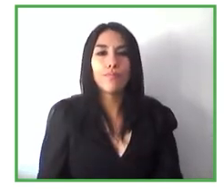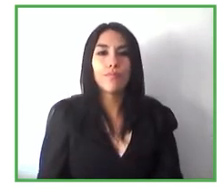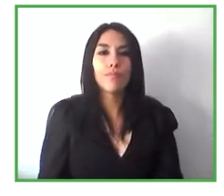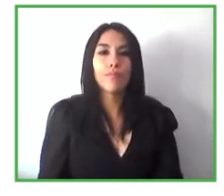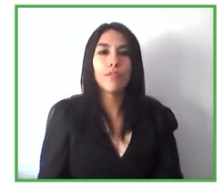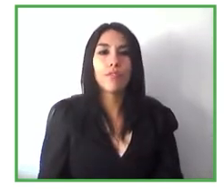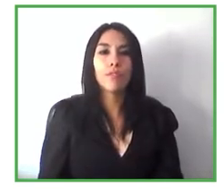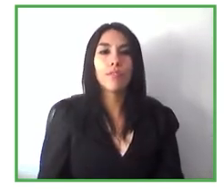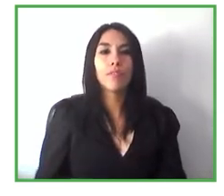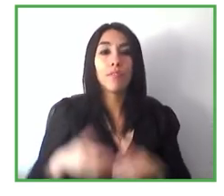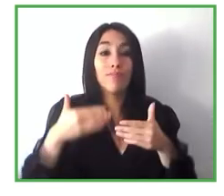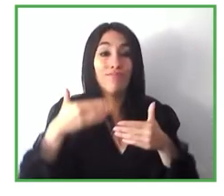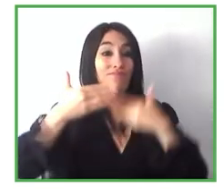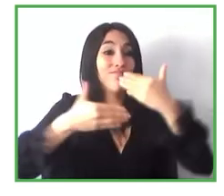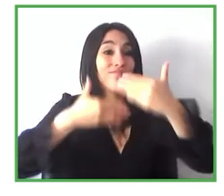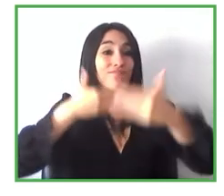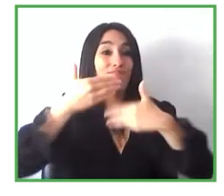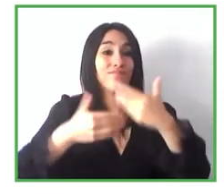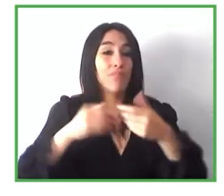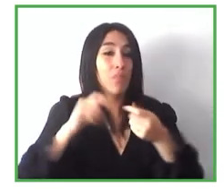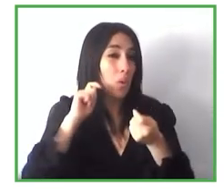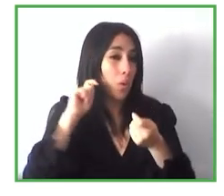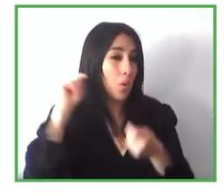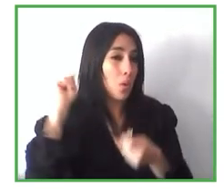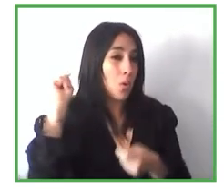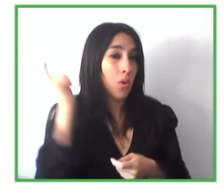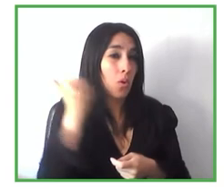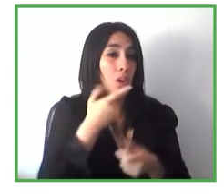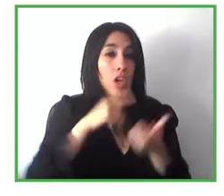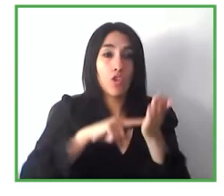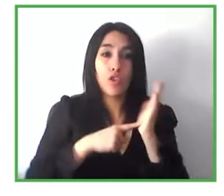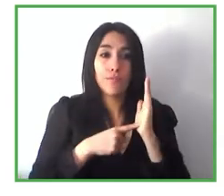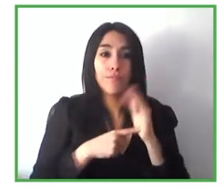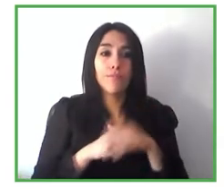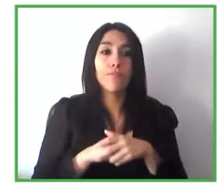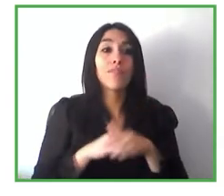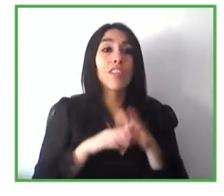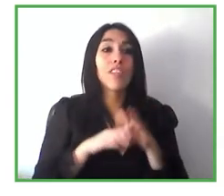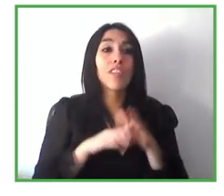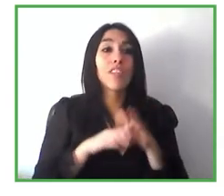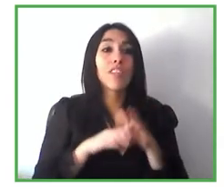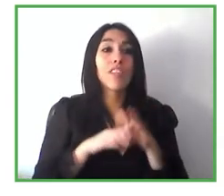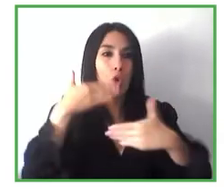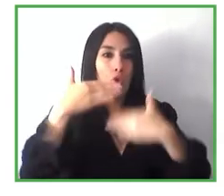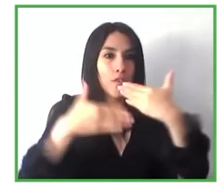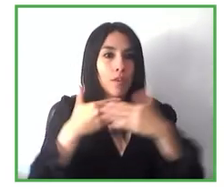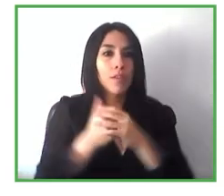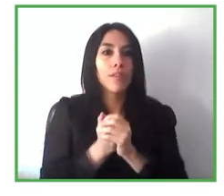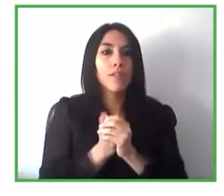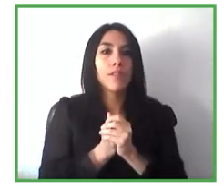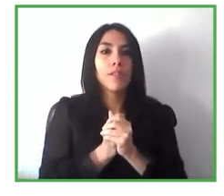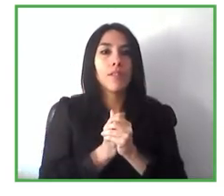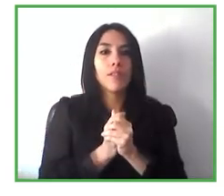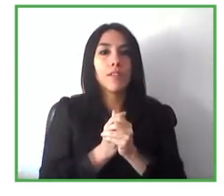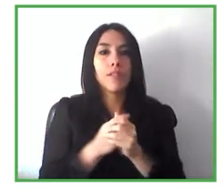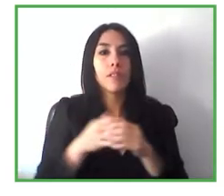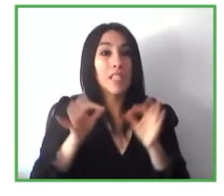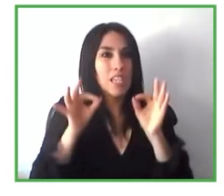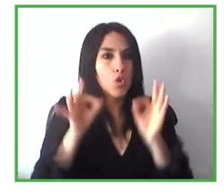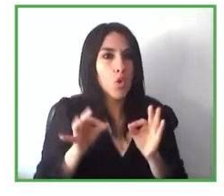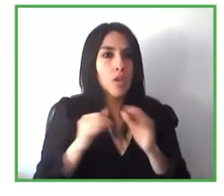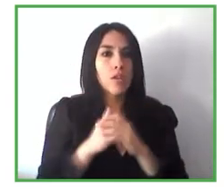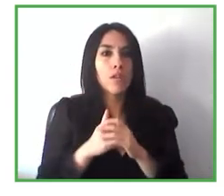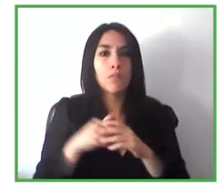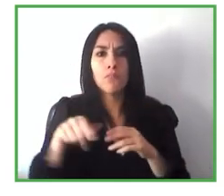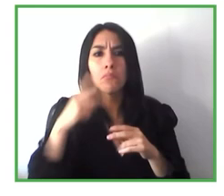todas estas tecnologías que está desarrollando Microsoft y que estoy seguro que las vamos a ver muy pronto en muchos países y bueno pues